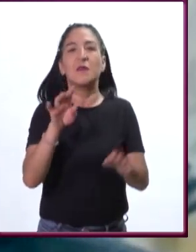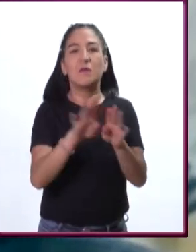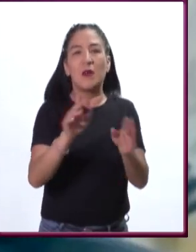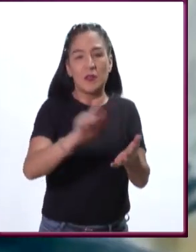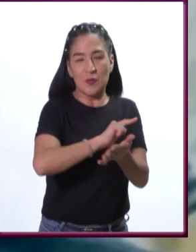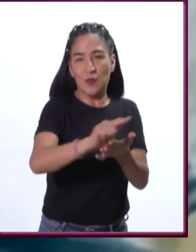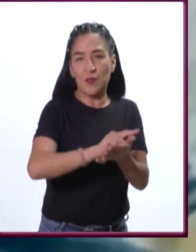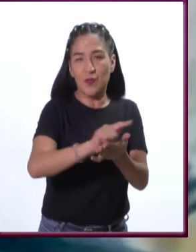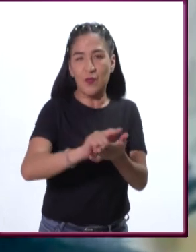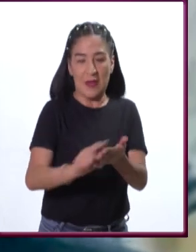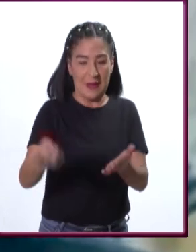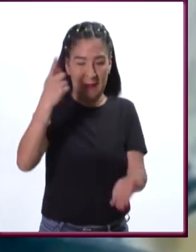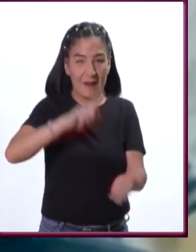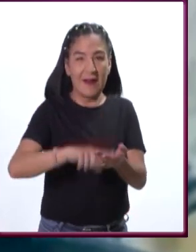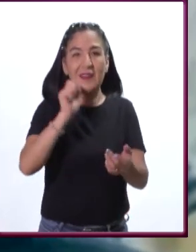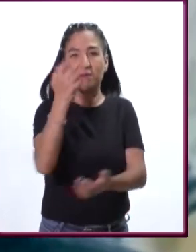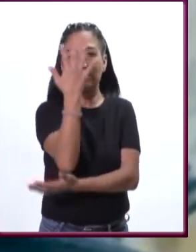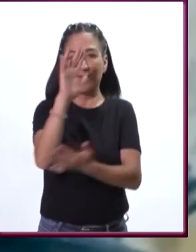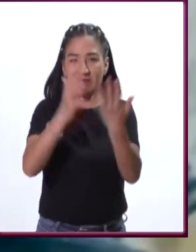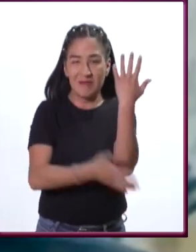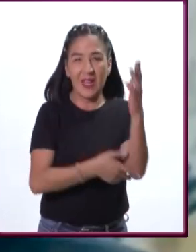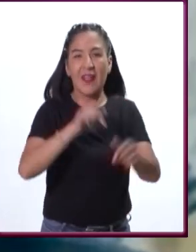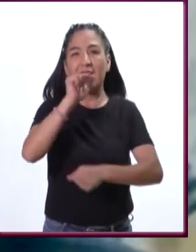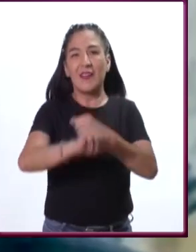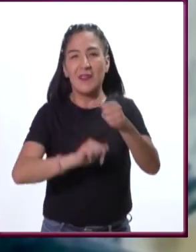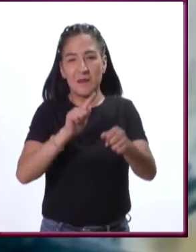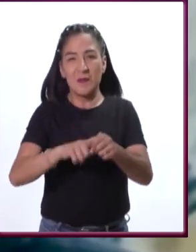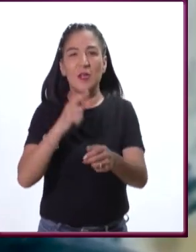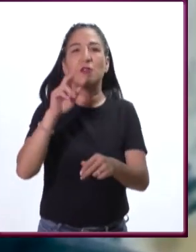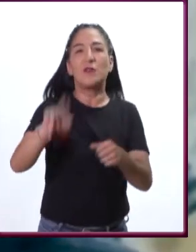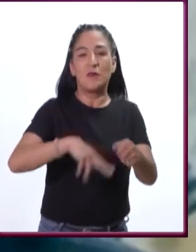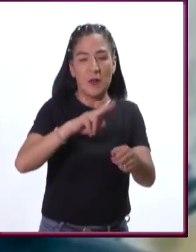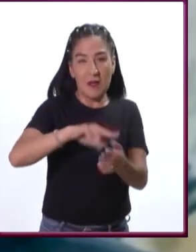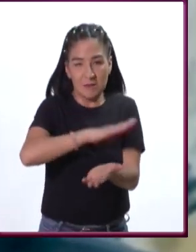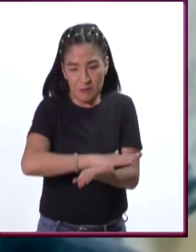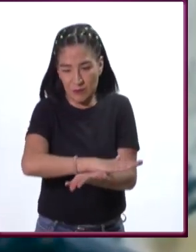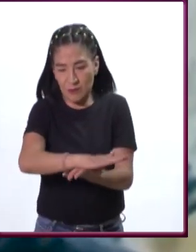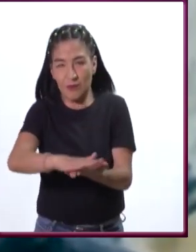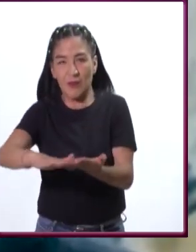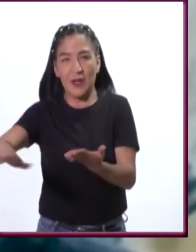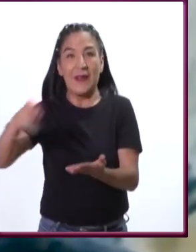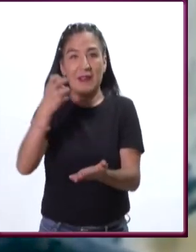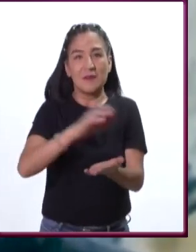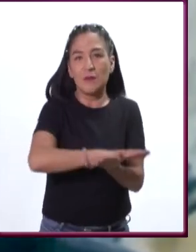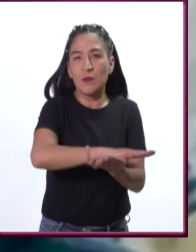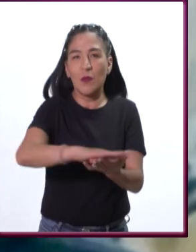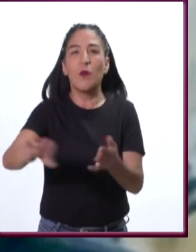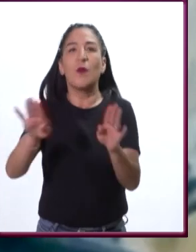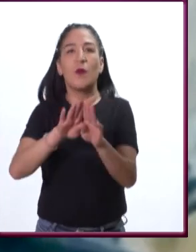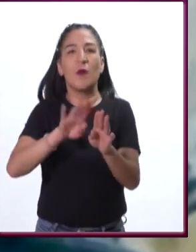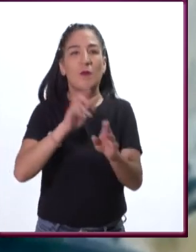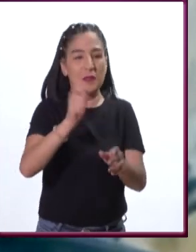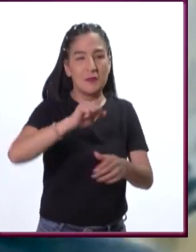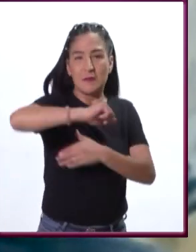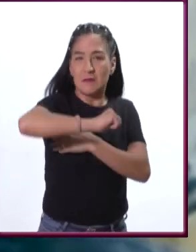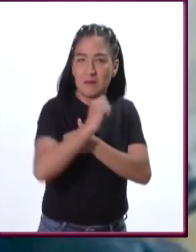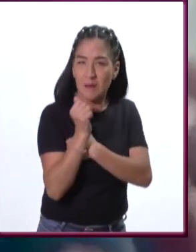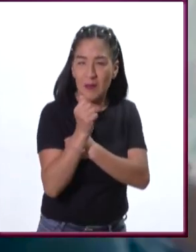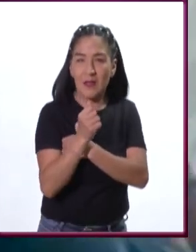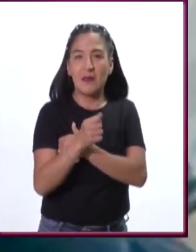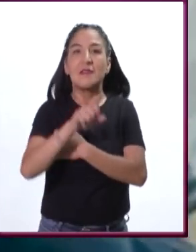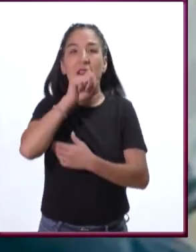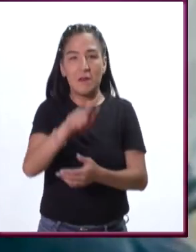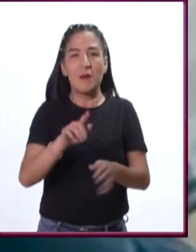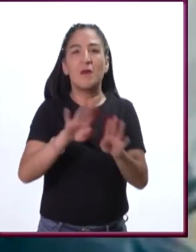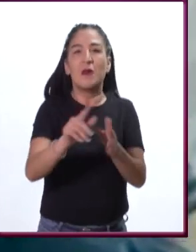filtración a través de ecosistemas naturales, a través de su suelo, que no solo la capturan y la almacenan, sino